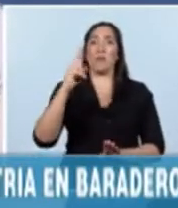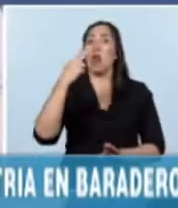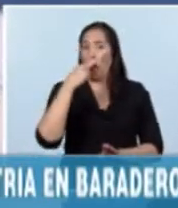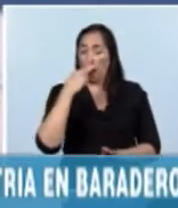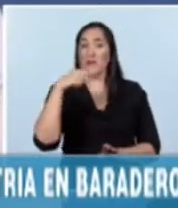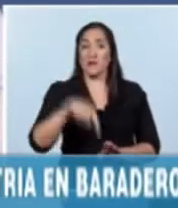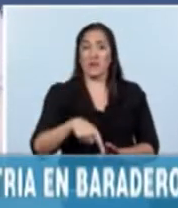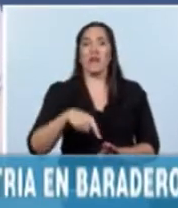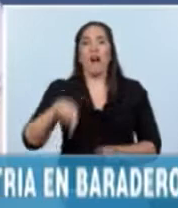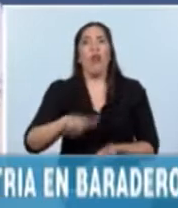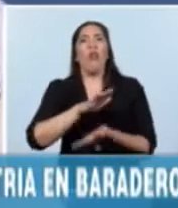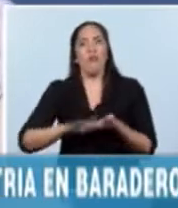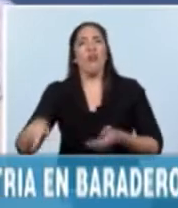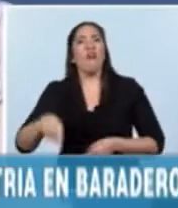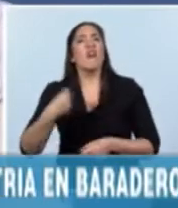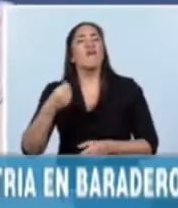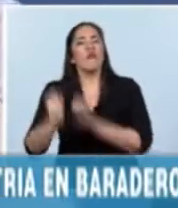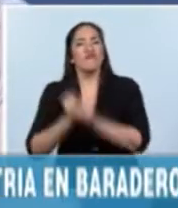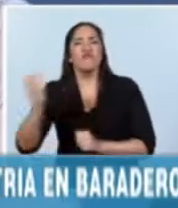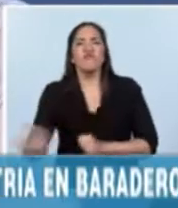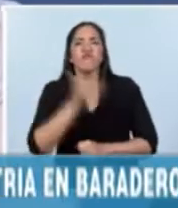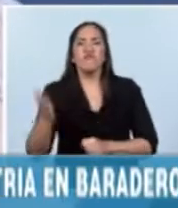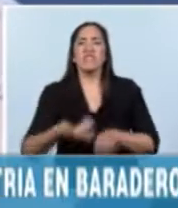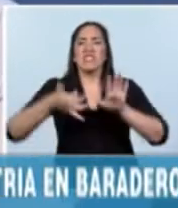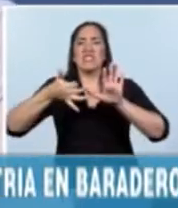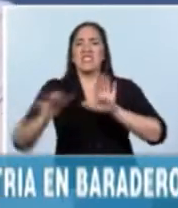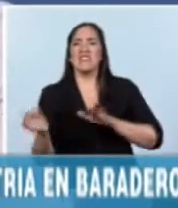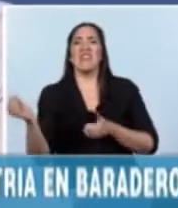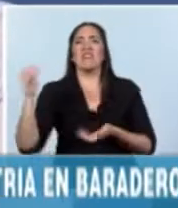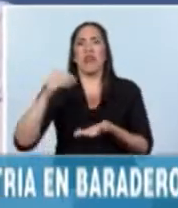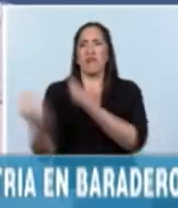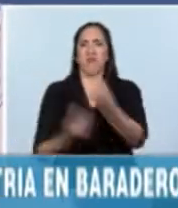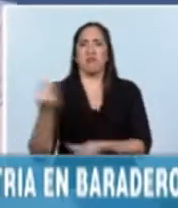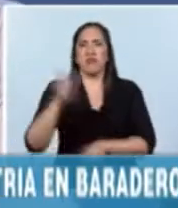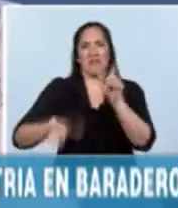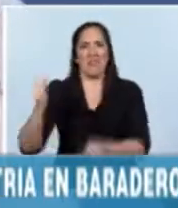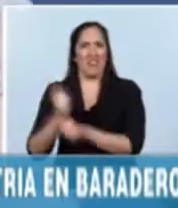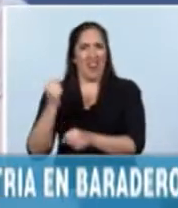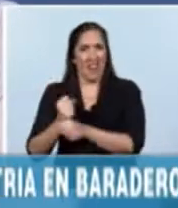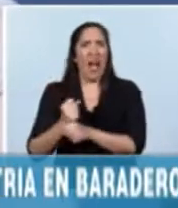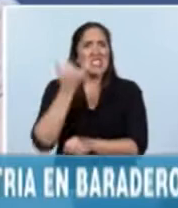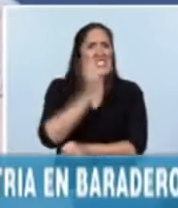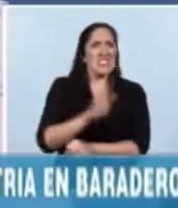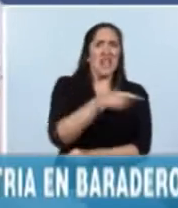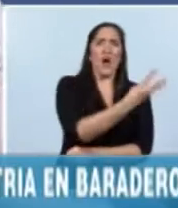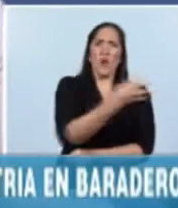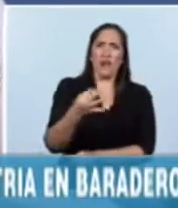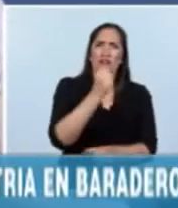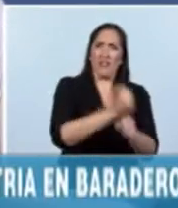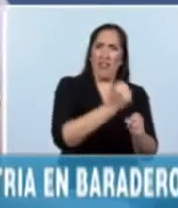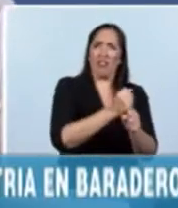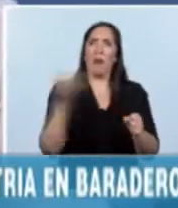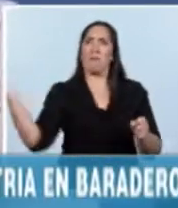tiene una nueva línea de producción que incorpora 60 nuevos trabajadores que se unen a los más de 400 trabajadores